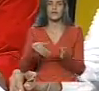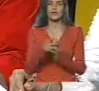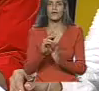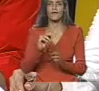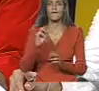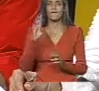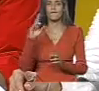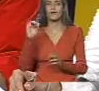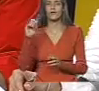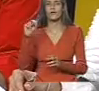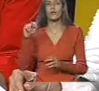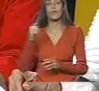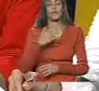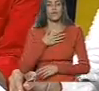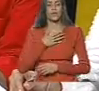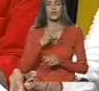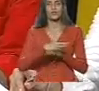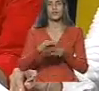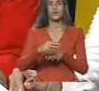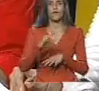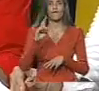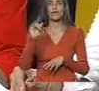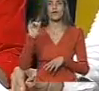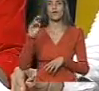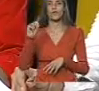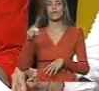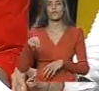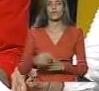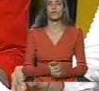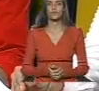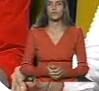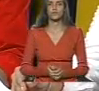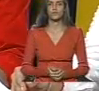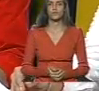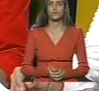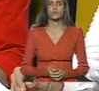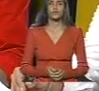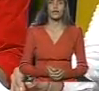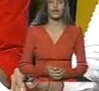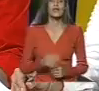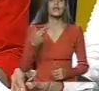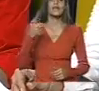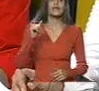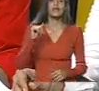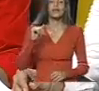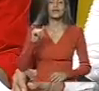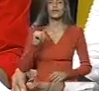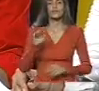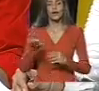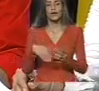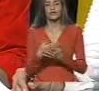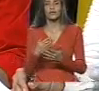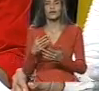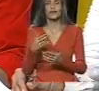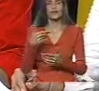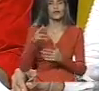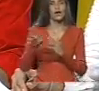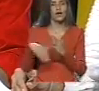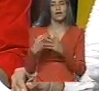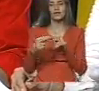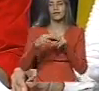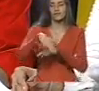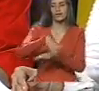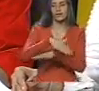Brión, semimunicipio, Brión. De Higuerote, vía que comunica Higuerote con